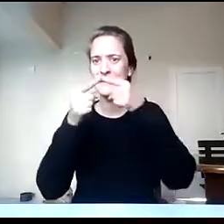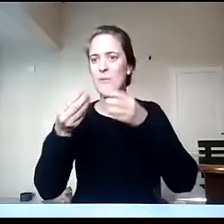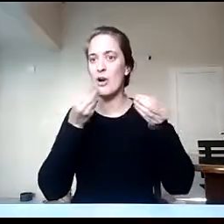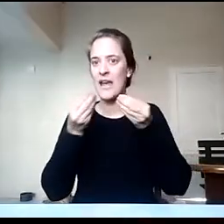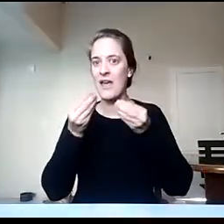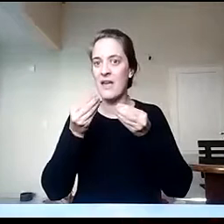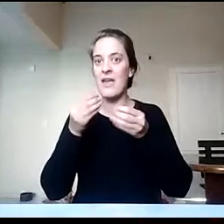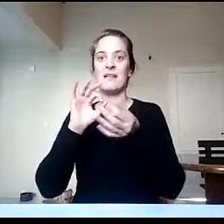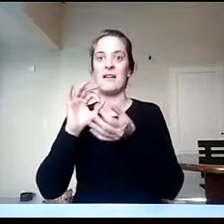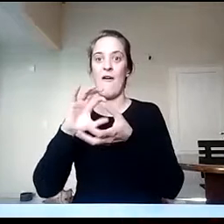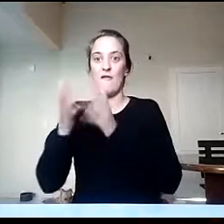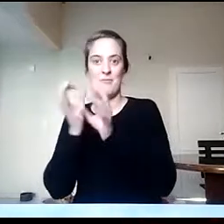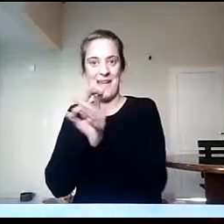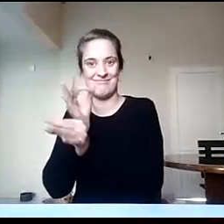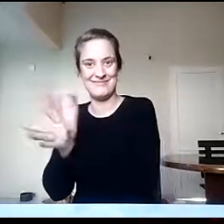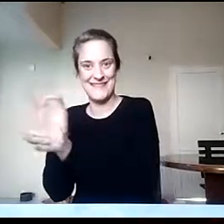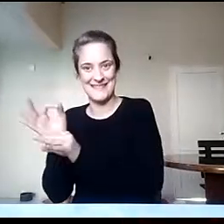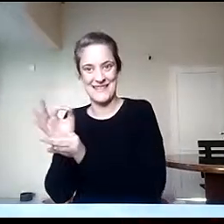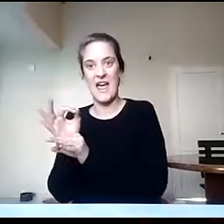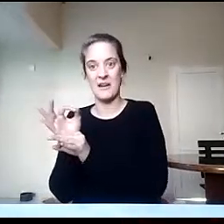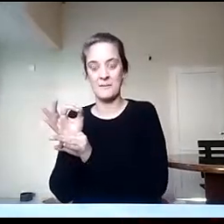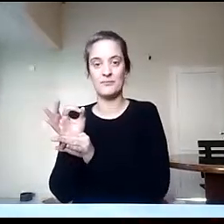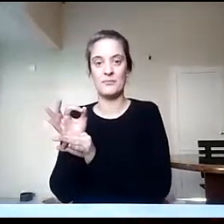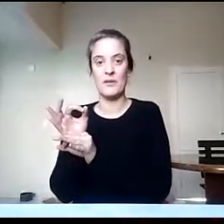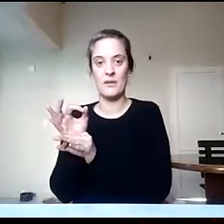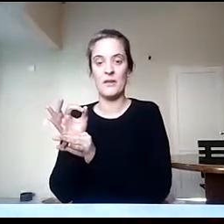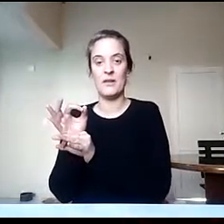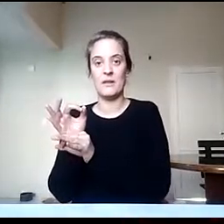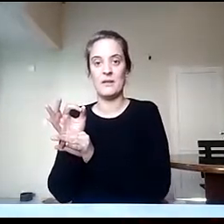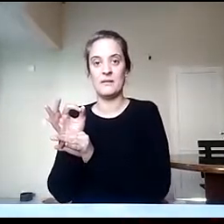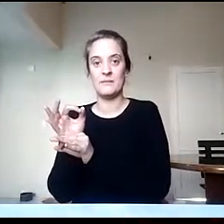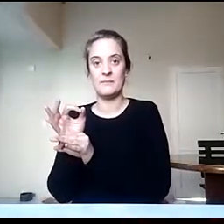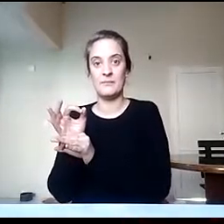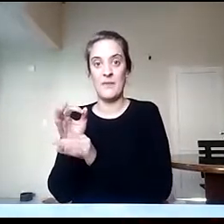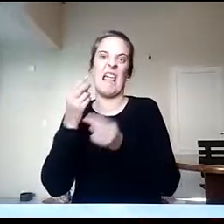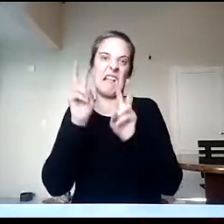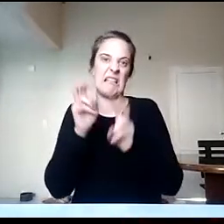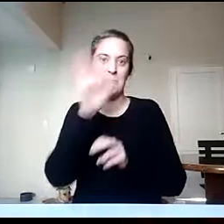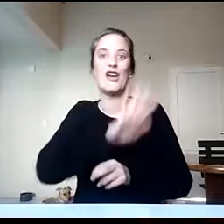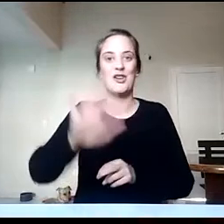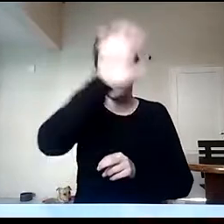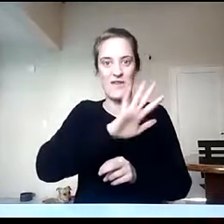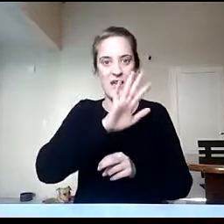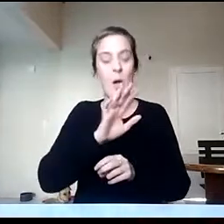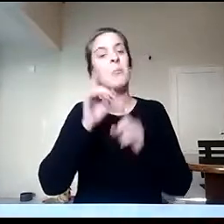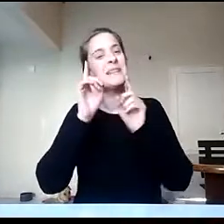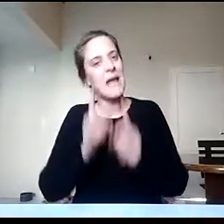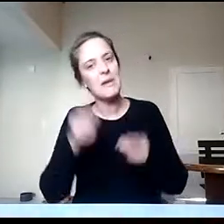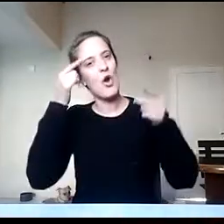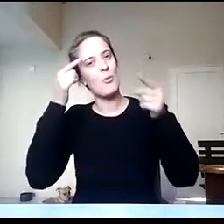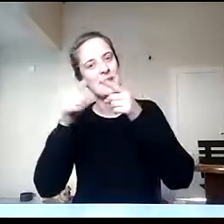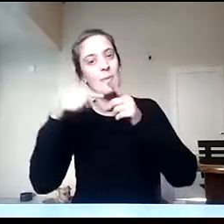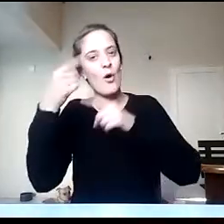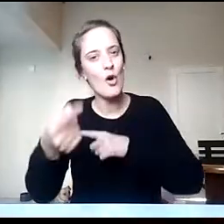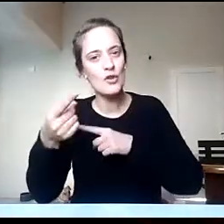un trayecto que hace referencia a la enseñanza de la geografía, lo que buscamos también es que nuestros futuros egresados egresen con una